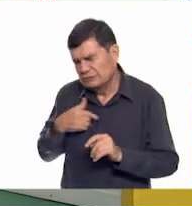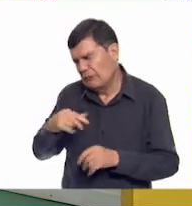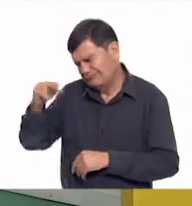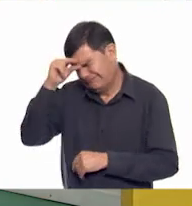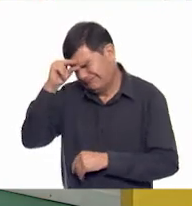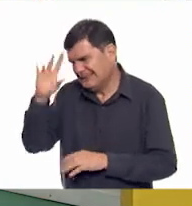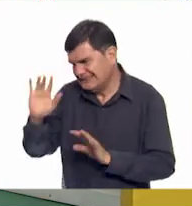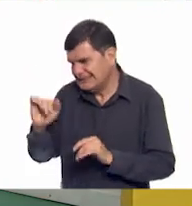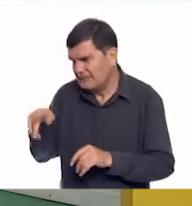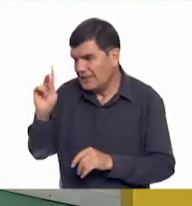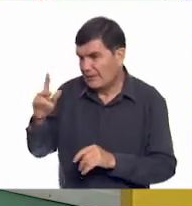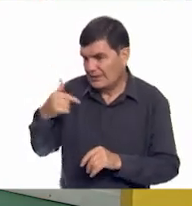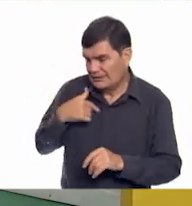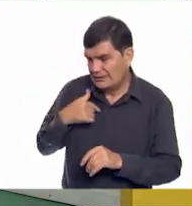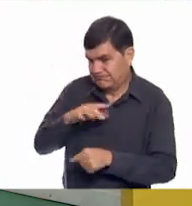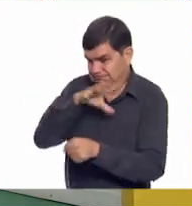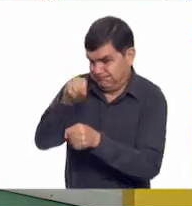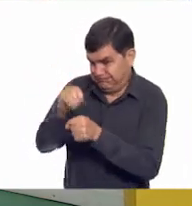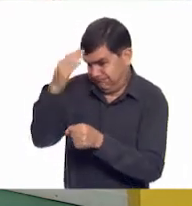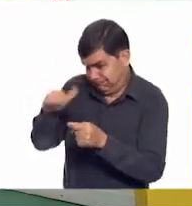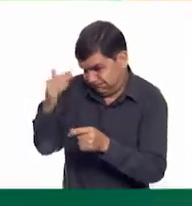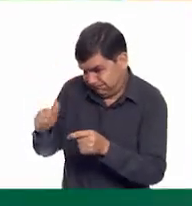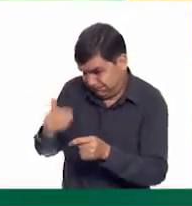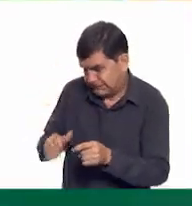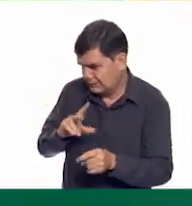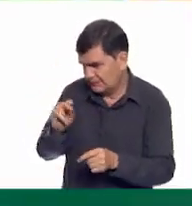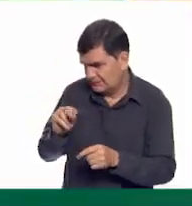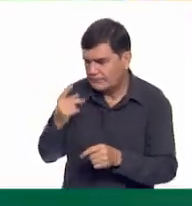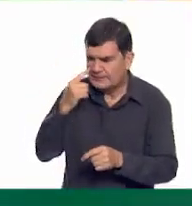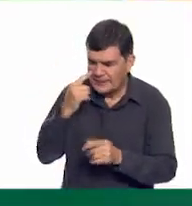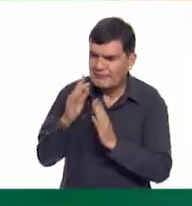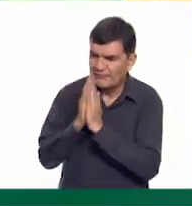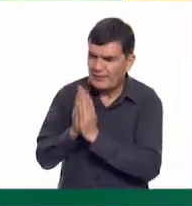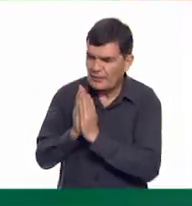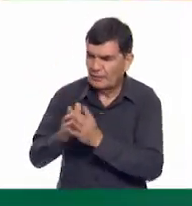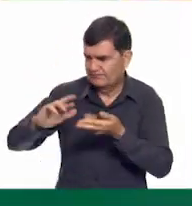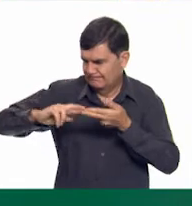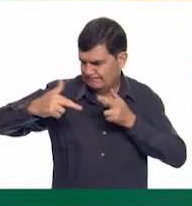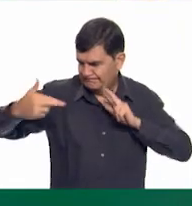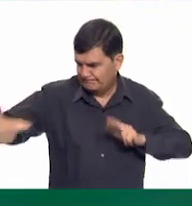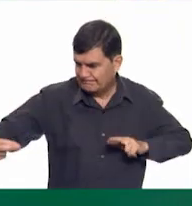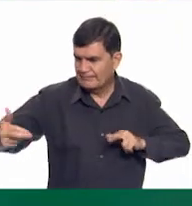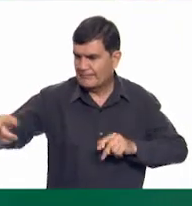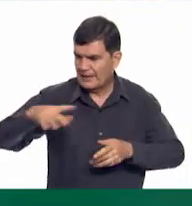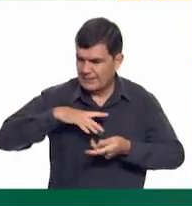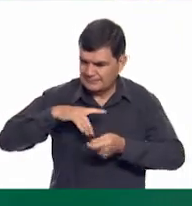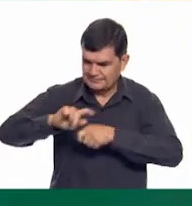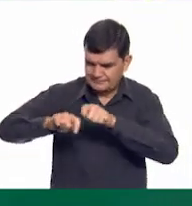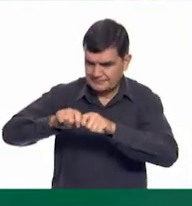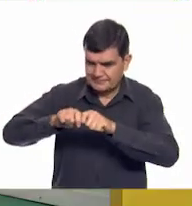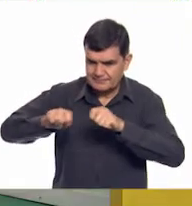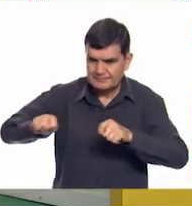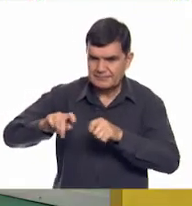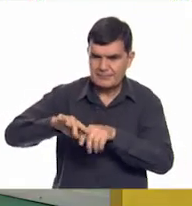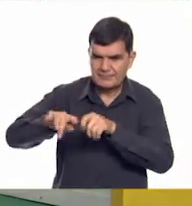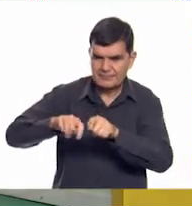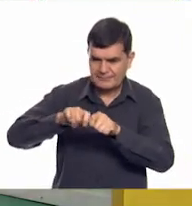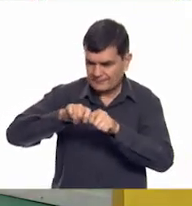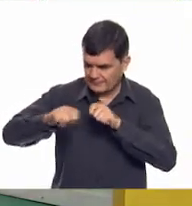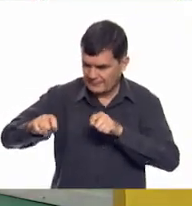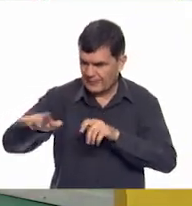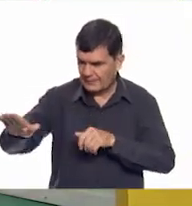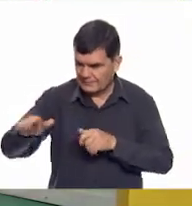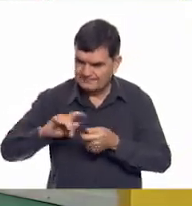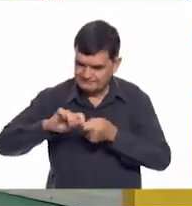no lo sé todo. Pero antes, toma alguna de estas cintas, por favor, y ayúdame. Vamos a amarrarlas por sus extremos. ¿De acuerdo?